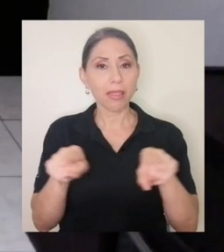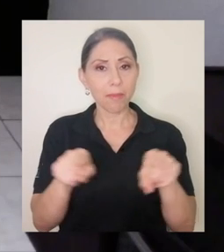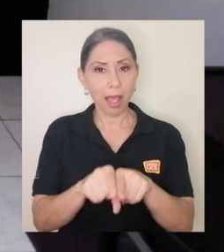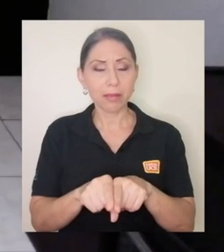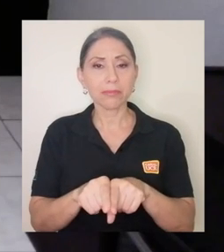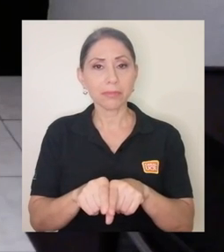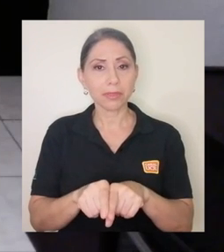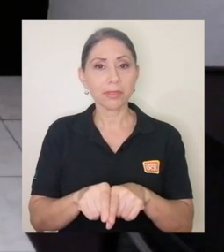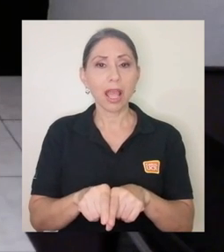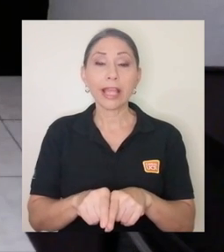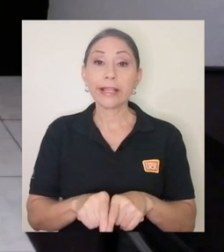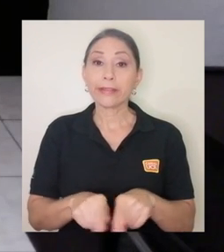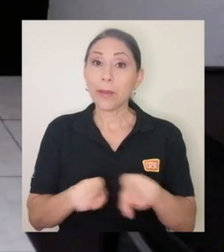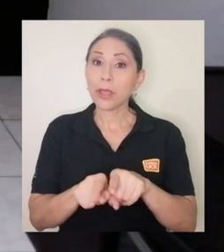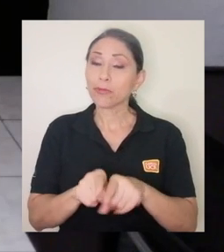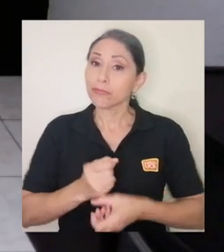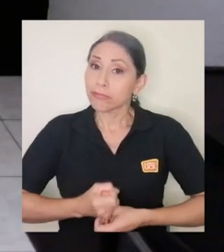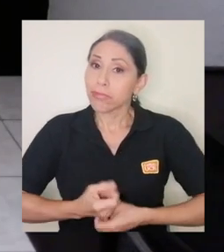además externamos nuestra felicitación.